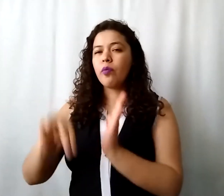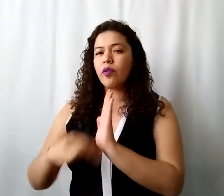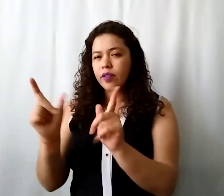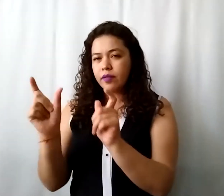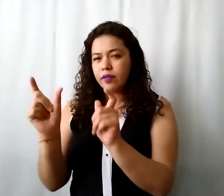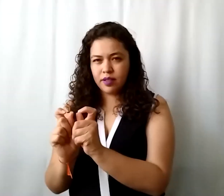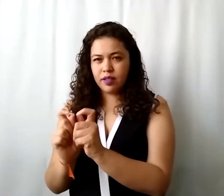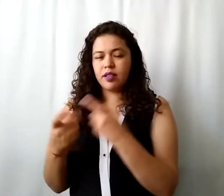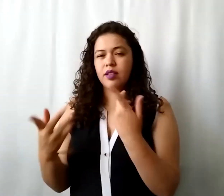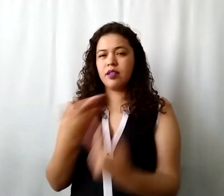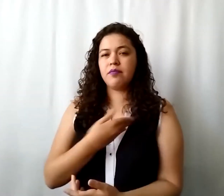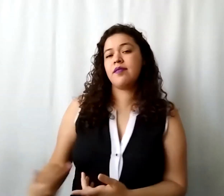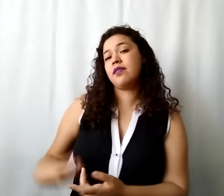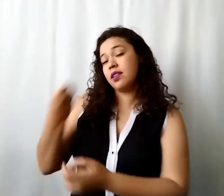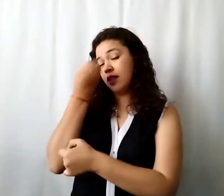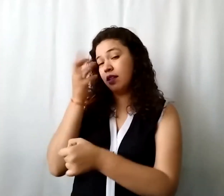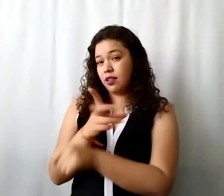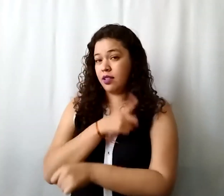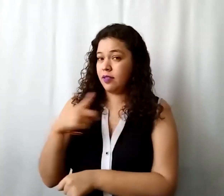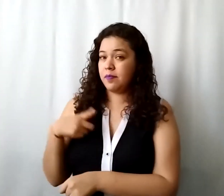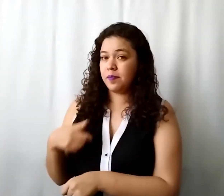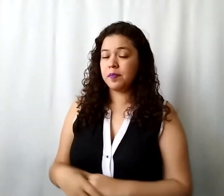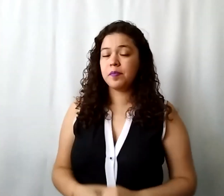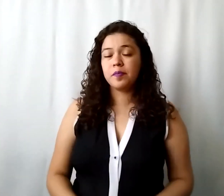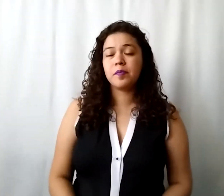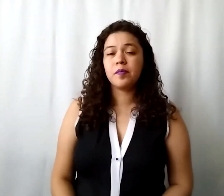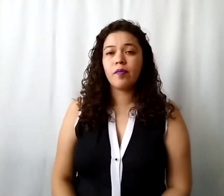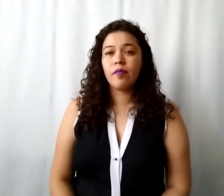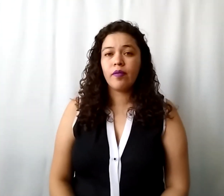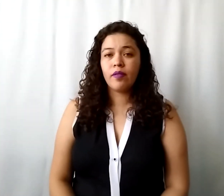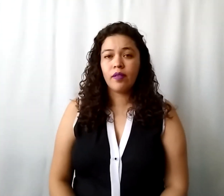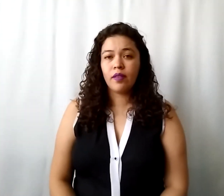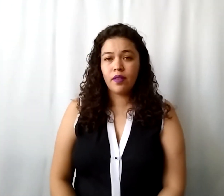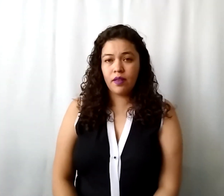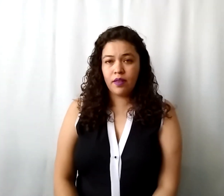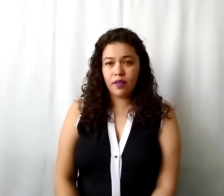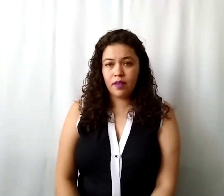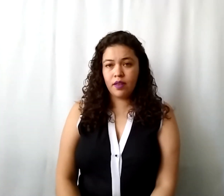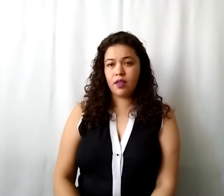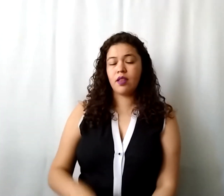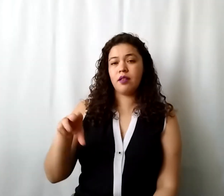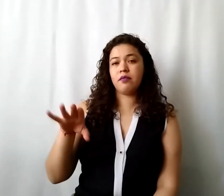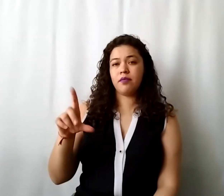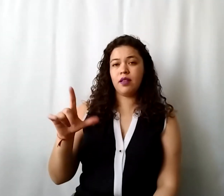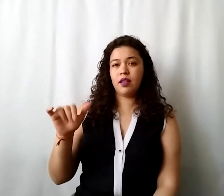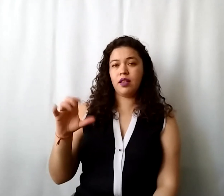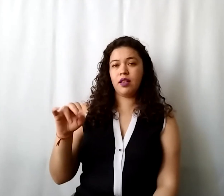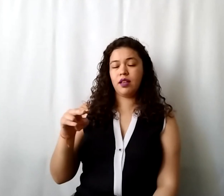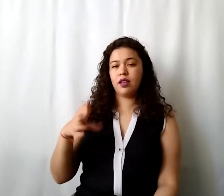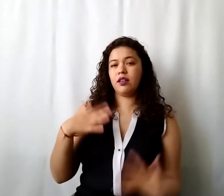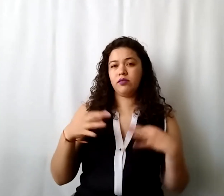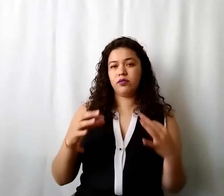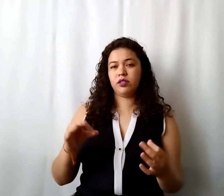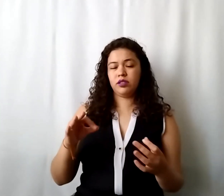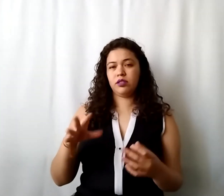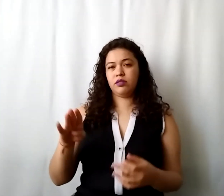firmada por presidente y secretario de la sesión bien de Melania Caña de Fundación Becar si la sesión es